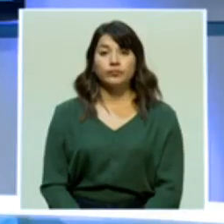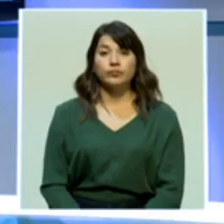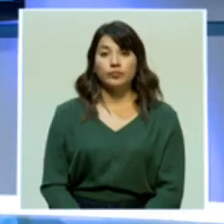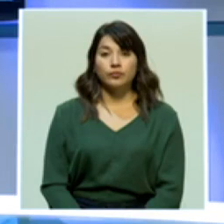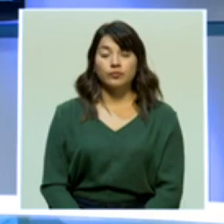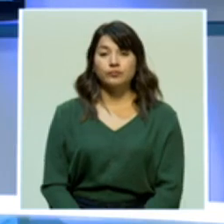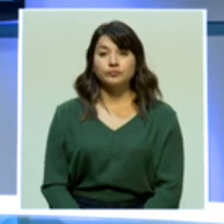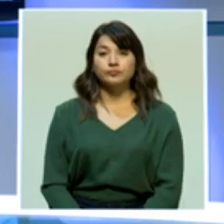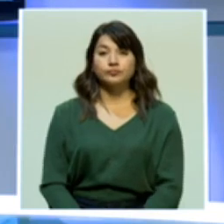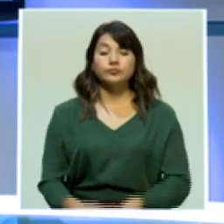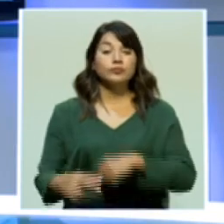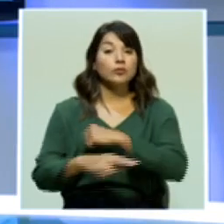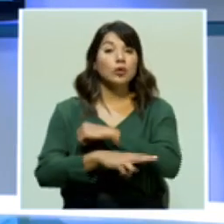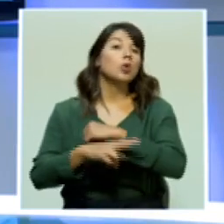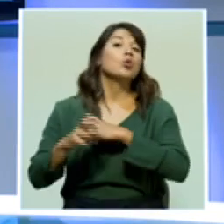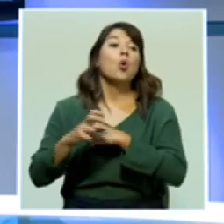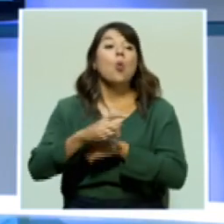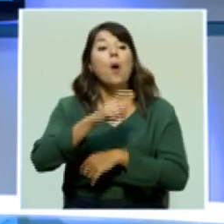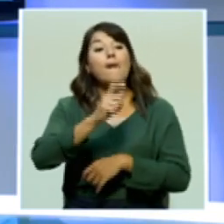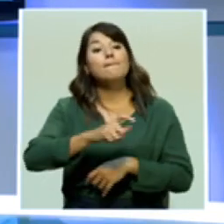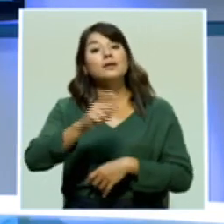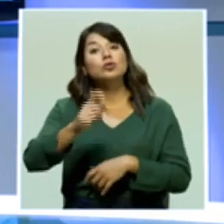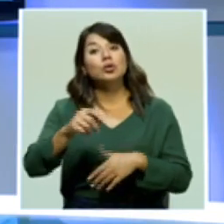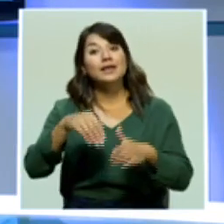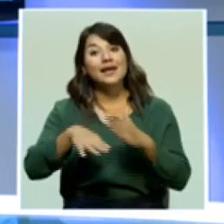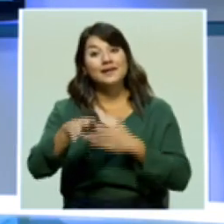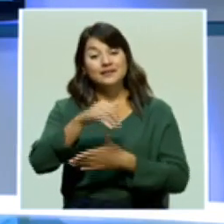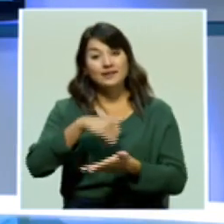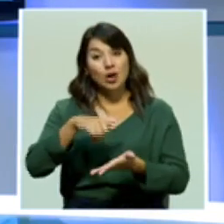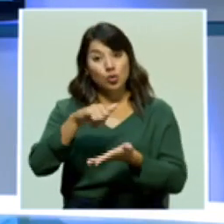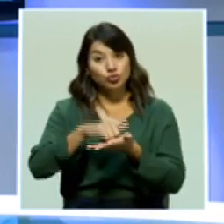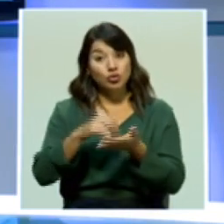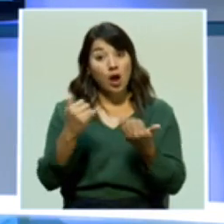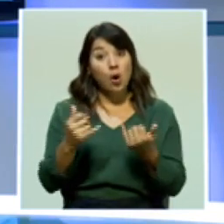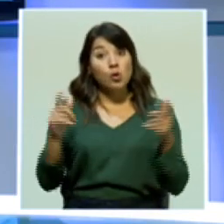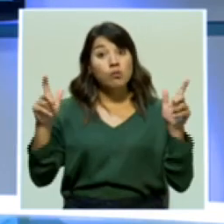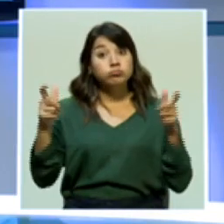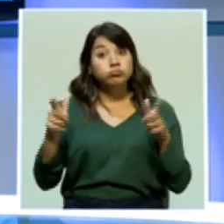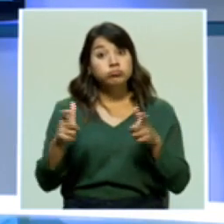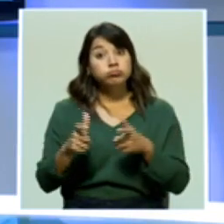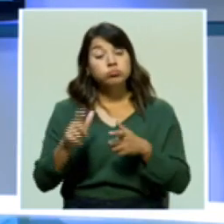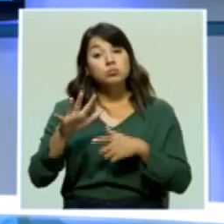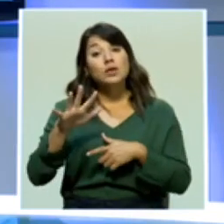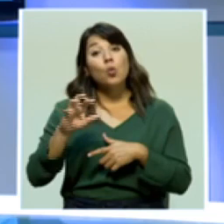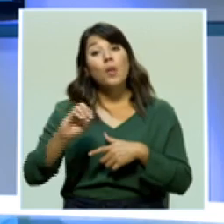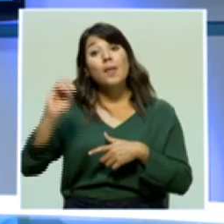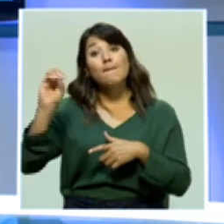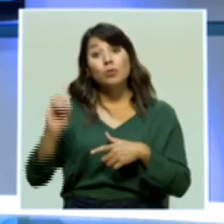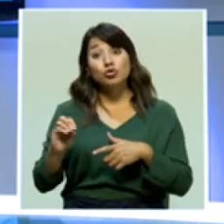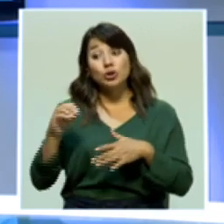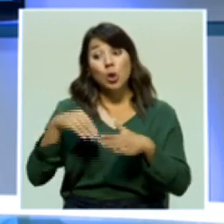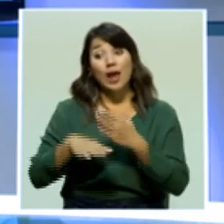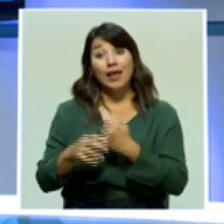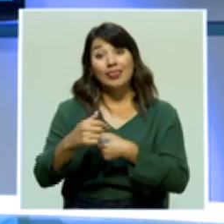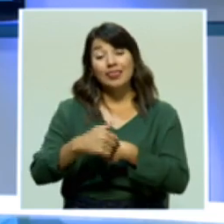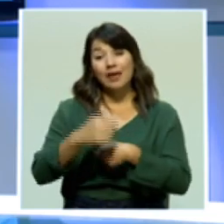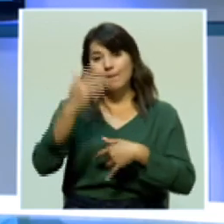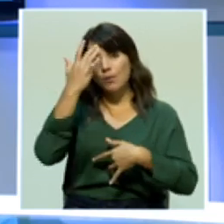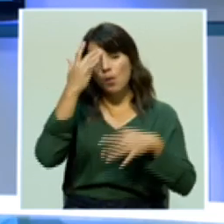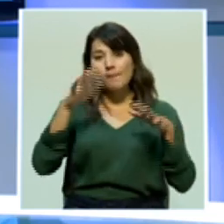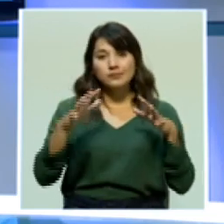Los asaltos a las personas en San José disminuyeron un 50% durante la pandemia, una